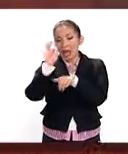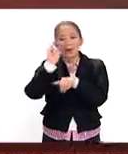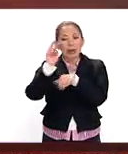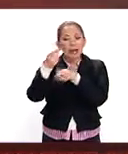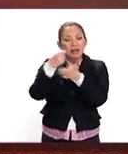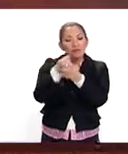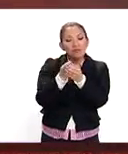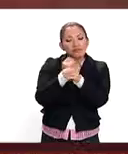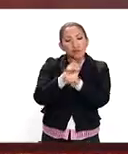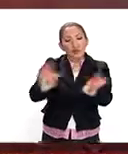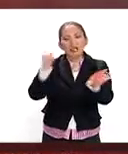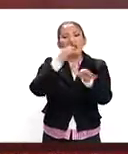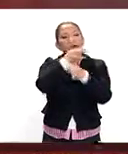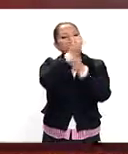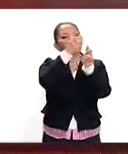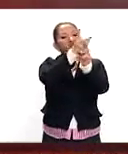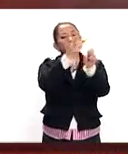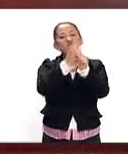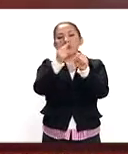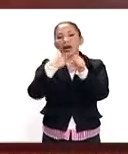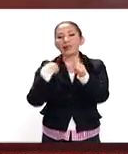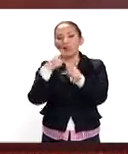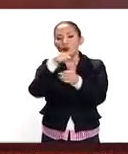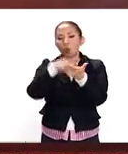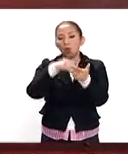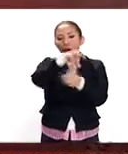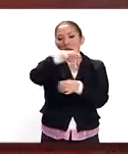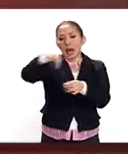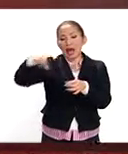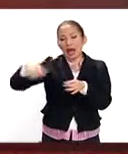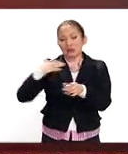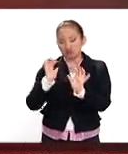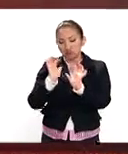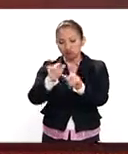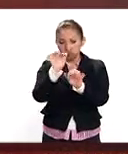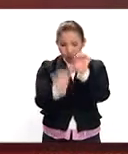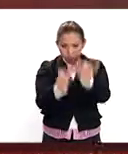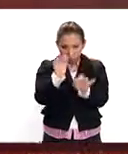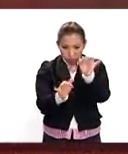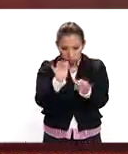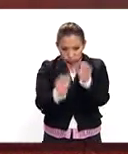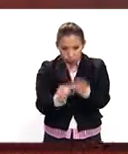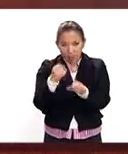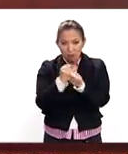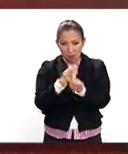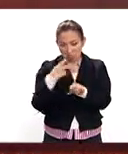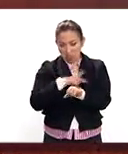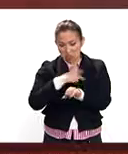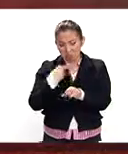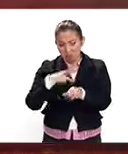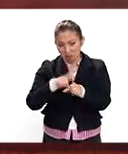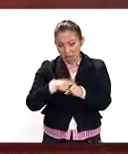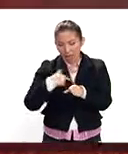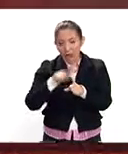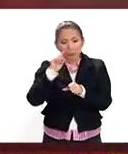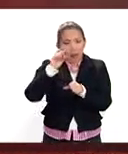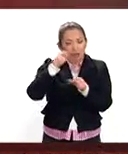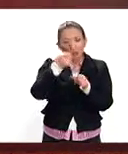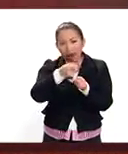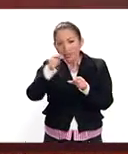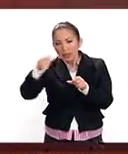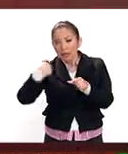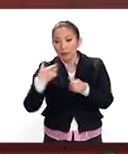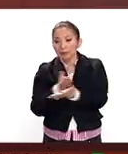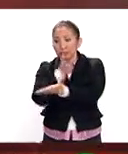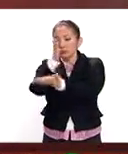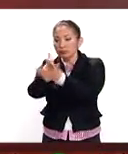datos donde dice convocatoria a los establecimientos educativos navales, ingresan con sus datos y después seguir las instrucciones porque tienen que ir a entregar